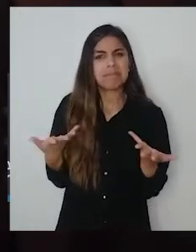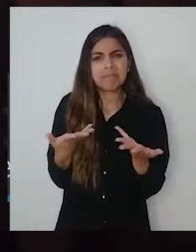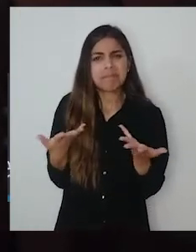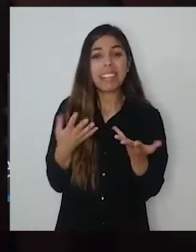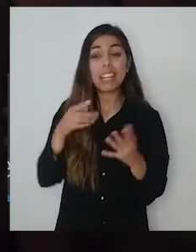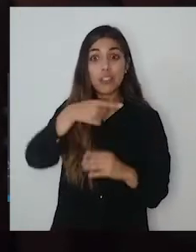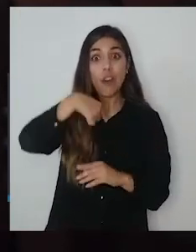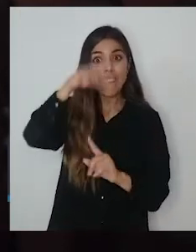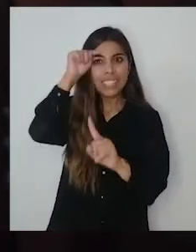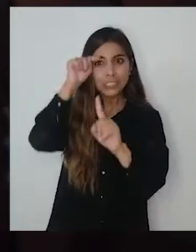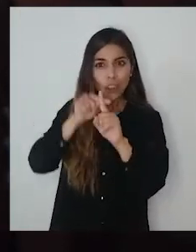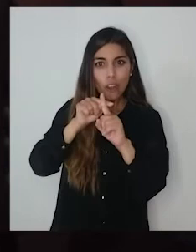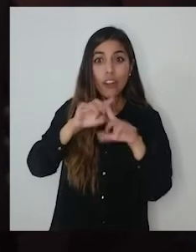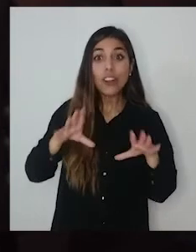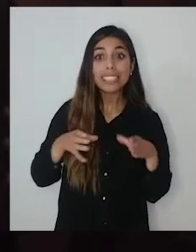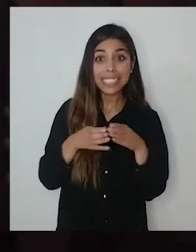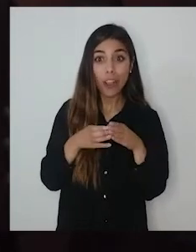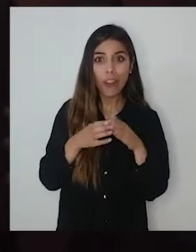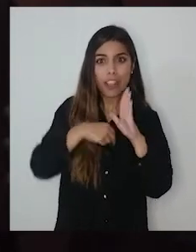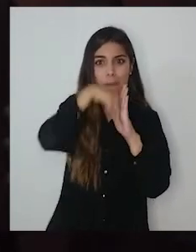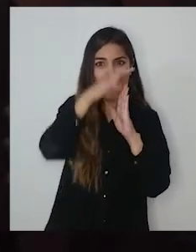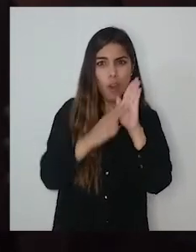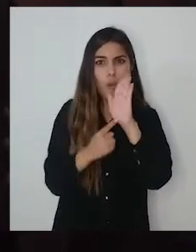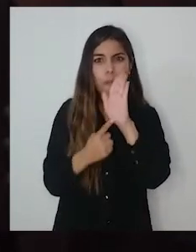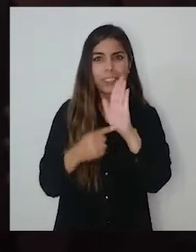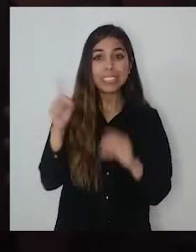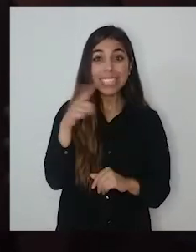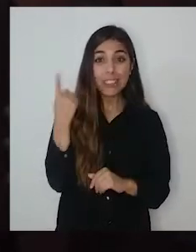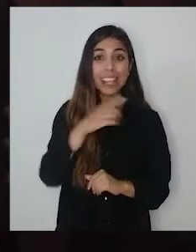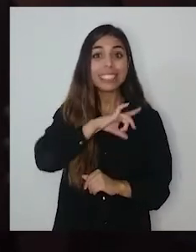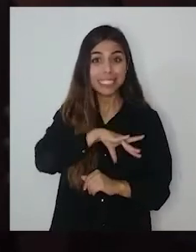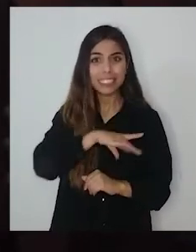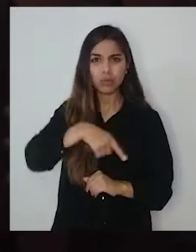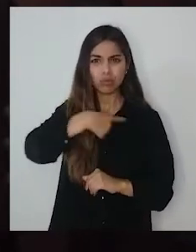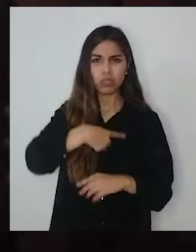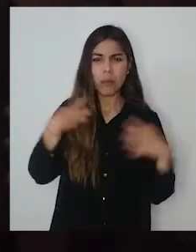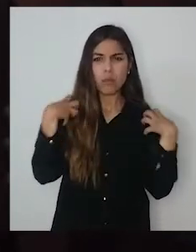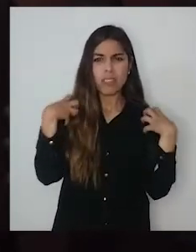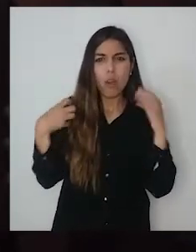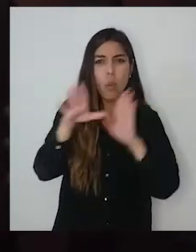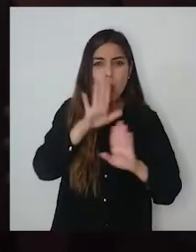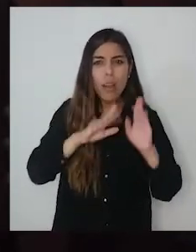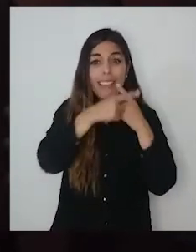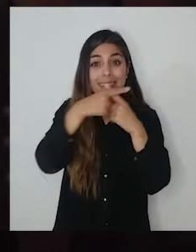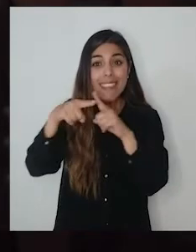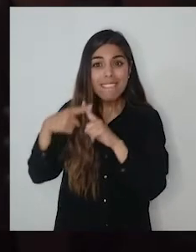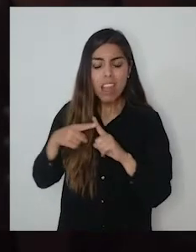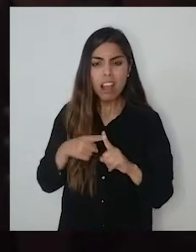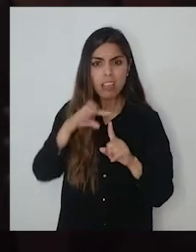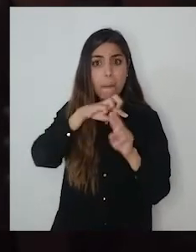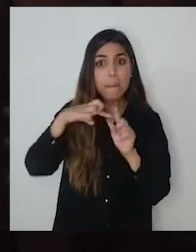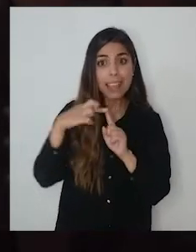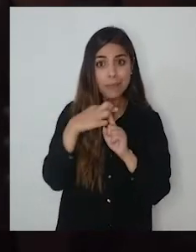tiene que ver principalmente con la misión que tiene el Consejo de Monumentos Nacionales. El Consejo de Monumentos Nacionales está a cargo de la protección y la tuición de los